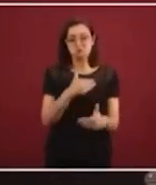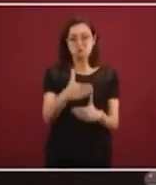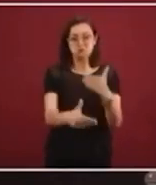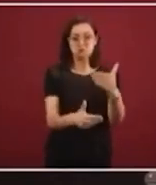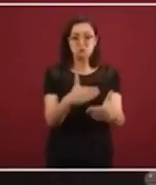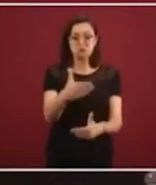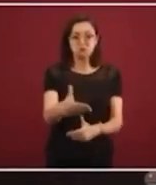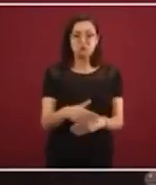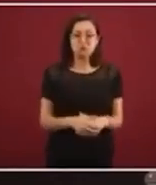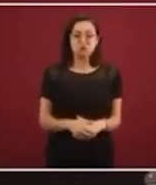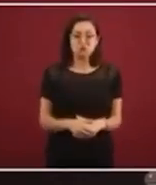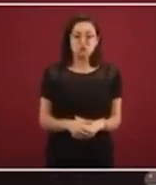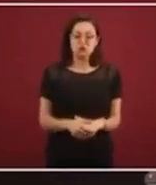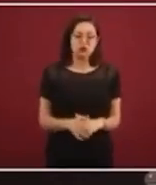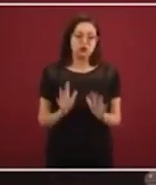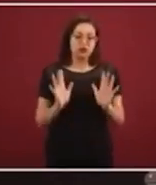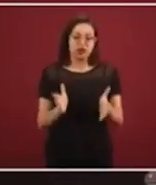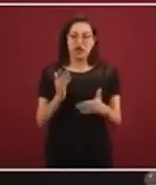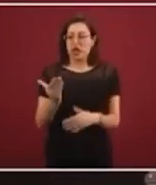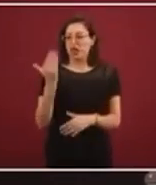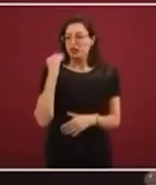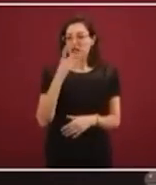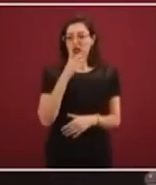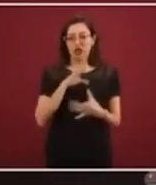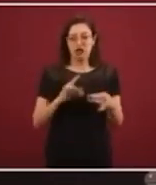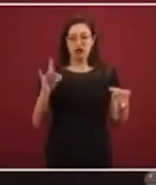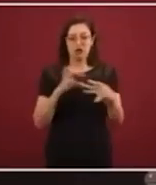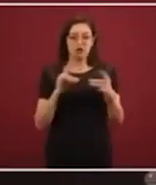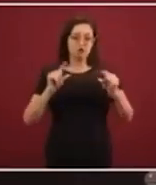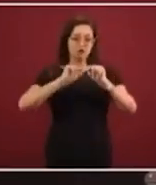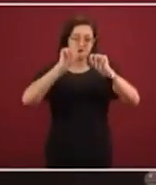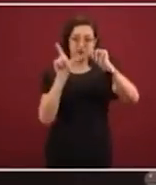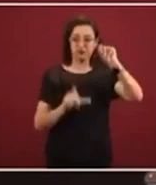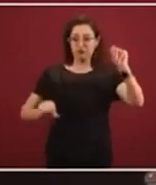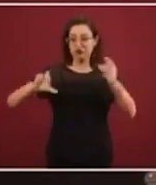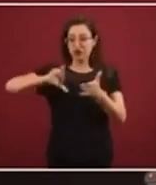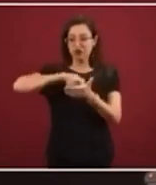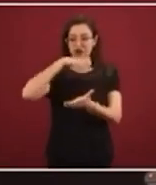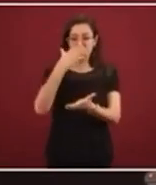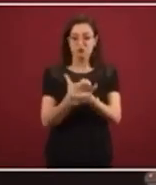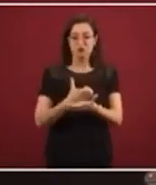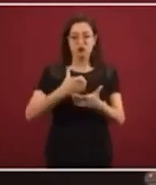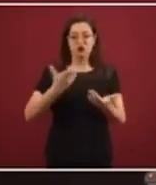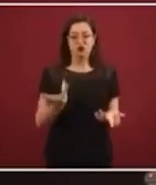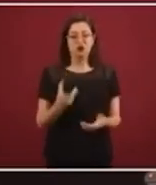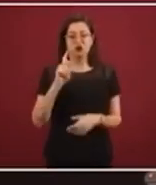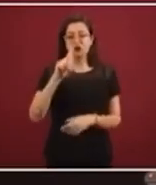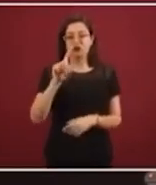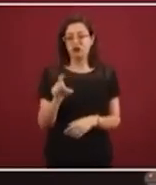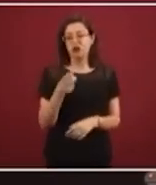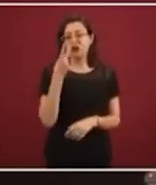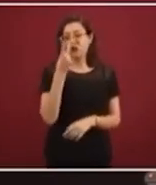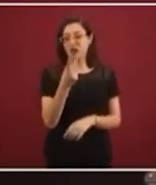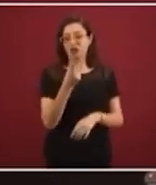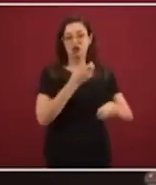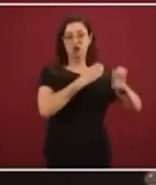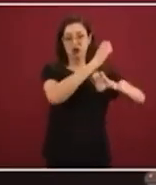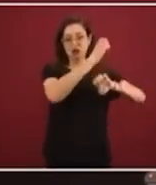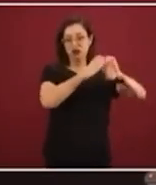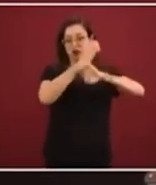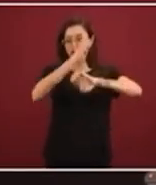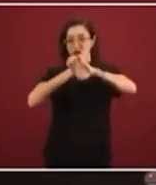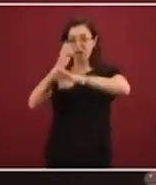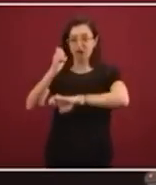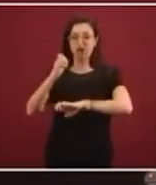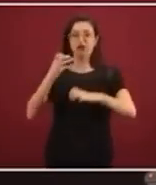que somos, como lo dije hace unos pocos días, una república federal. Tenemos 32 entidades federativas, hay un